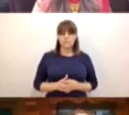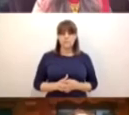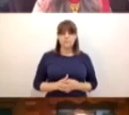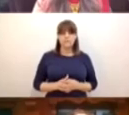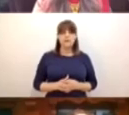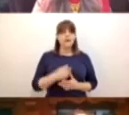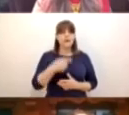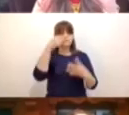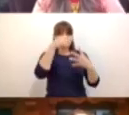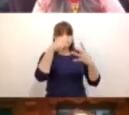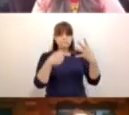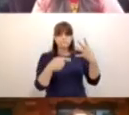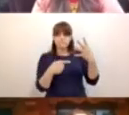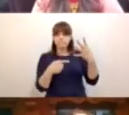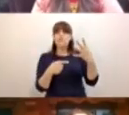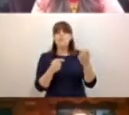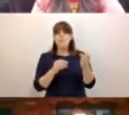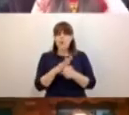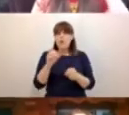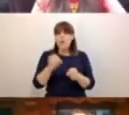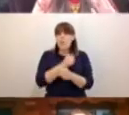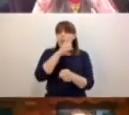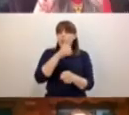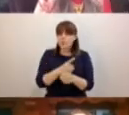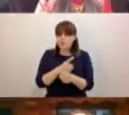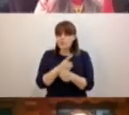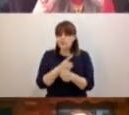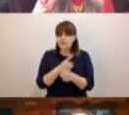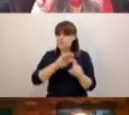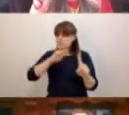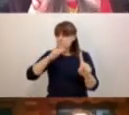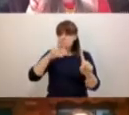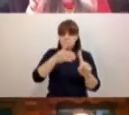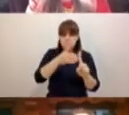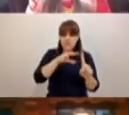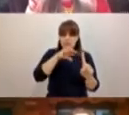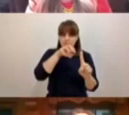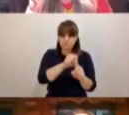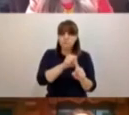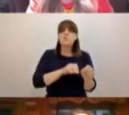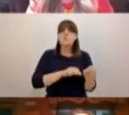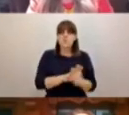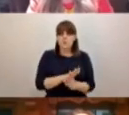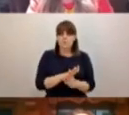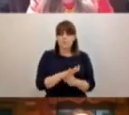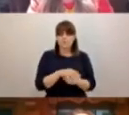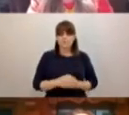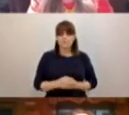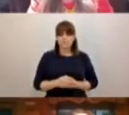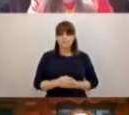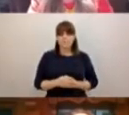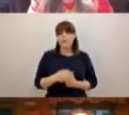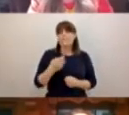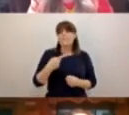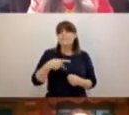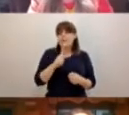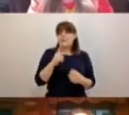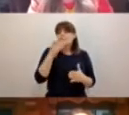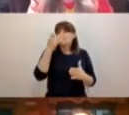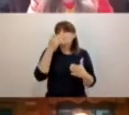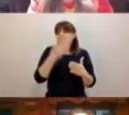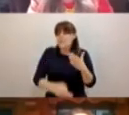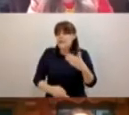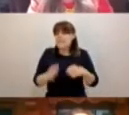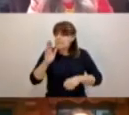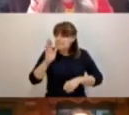principales oportunidades que hemos tenido, los logros que hemos logrado, pero aún más nos quedan otros